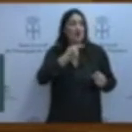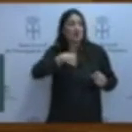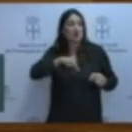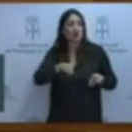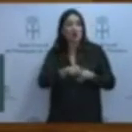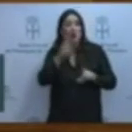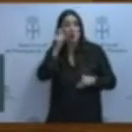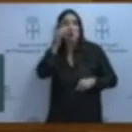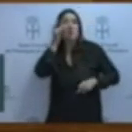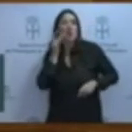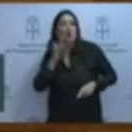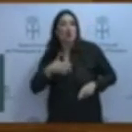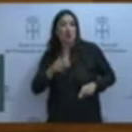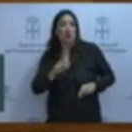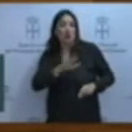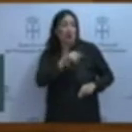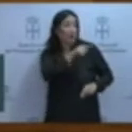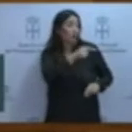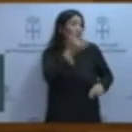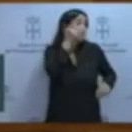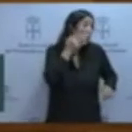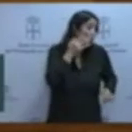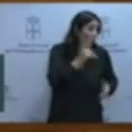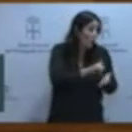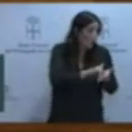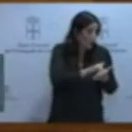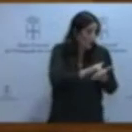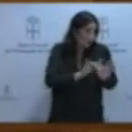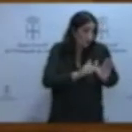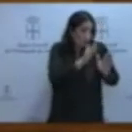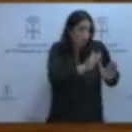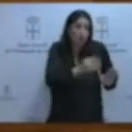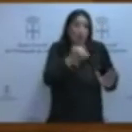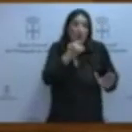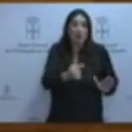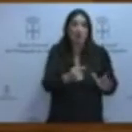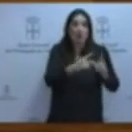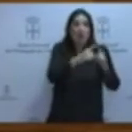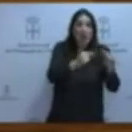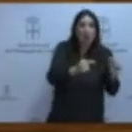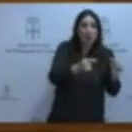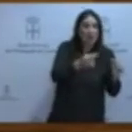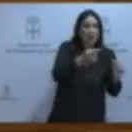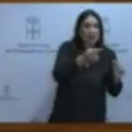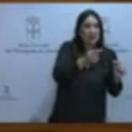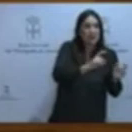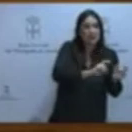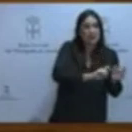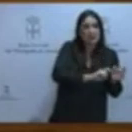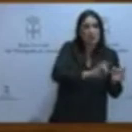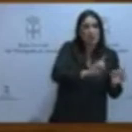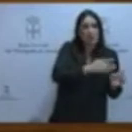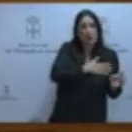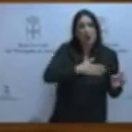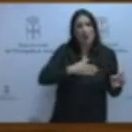Quizá usted, que por lo visto debe ser nativa de Nueva York y que dice que en vez del asturiano prefiere hablar en diminutivo, le cuesta